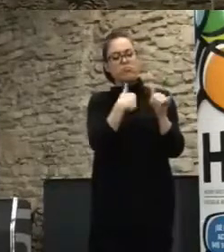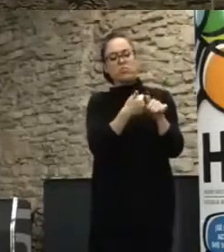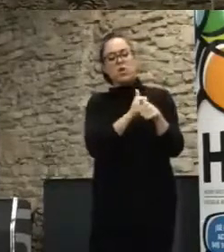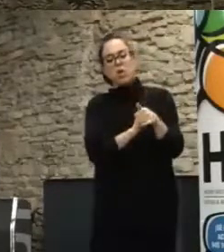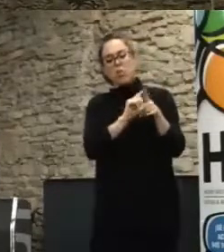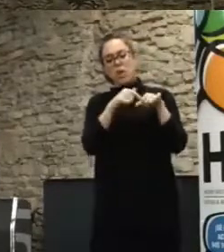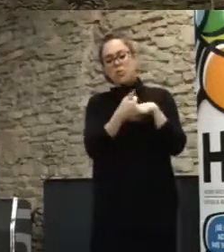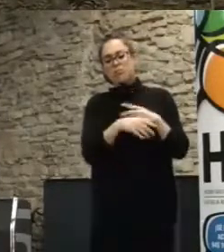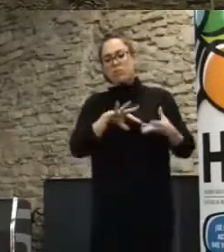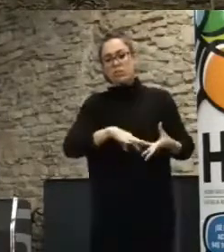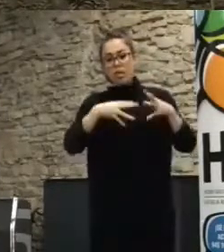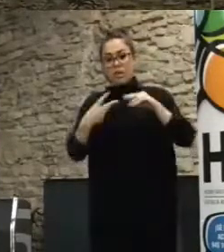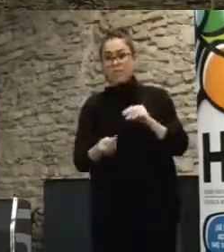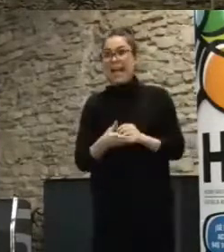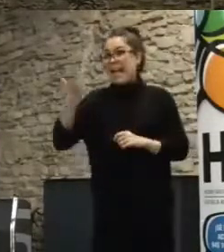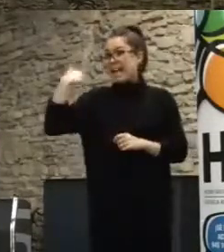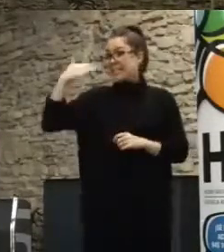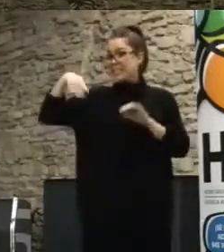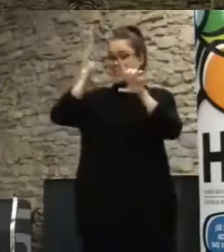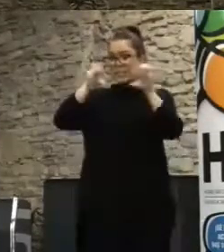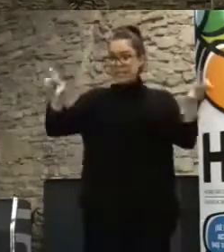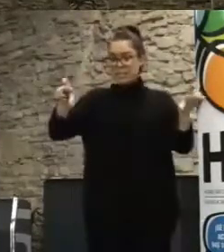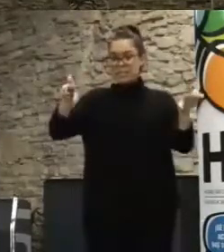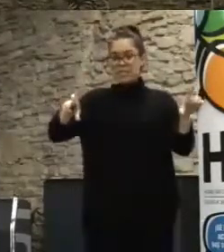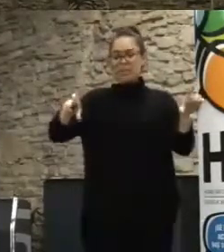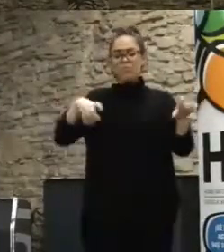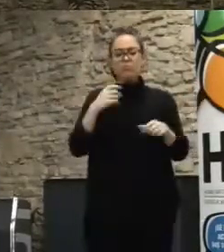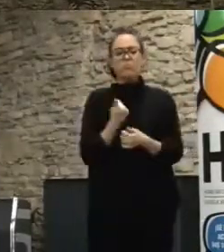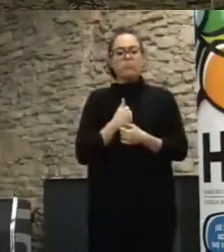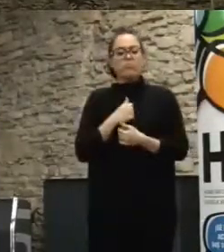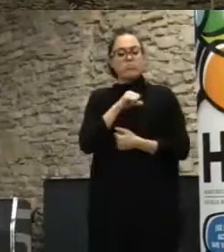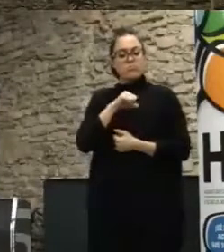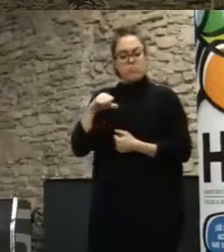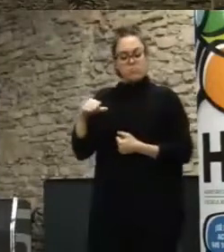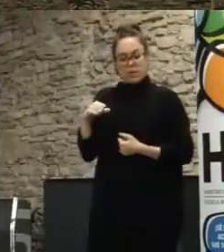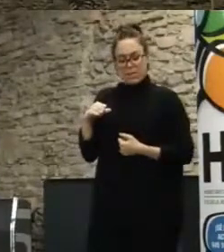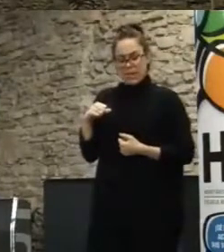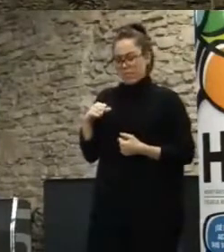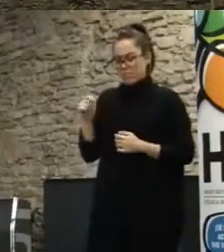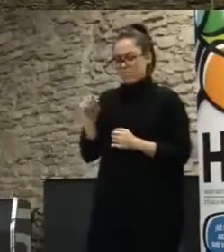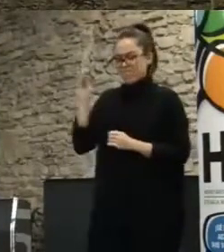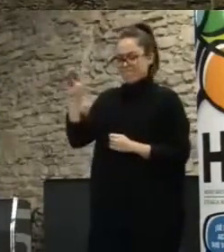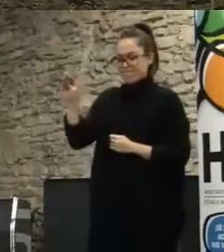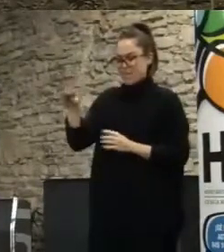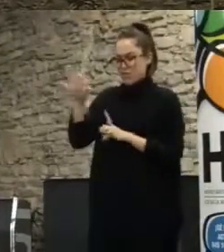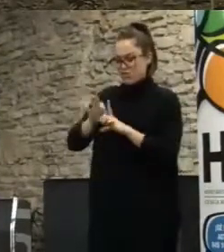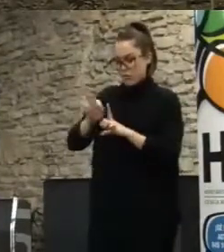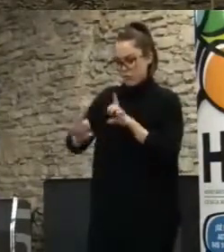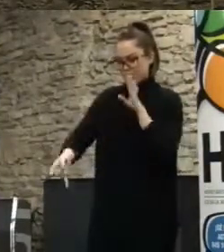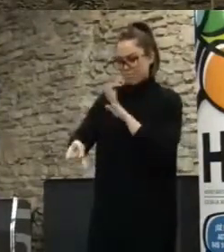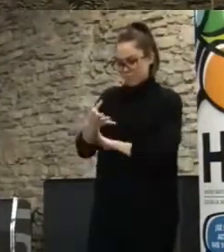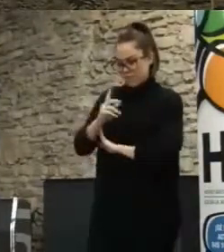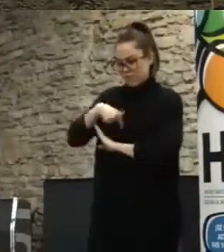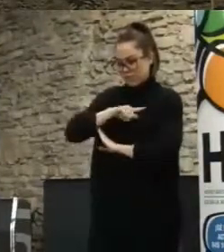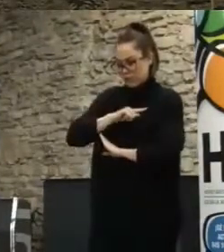la lógica antigua era una empresa privada, te vendía un software privado carísimo y te cobraba siempre por mejorarlo. El software libre